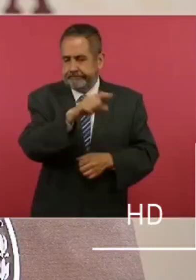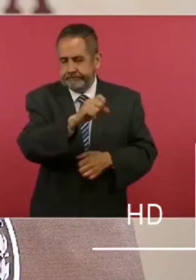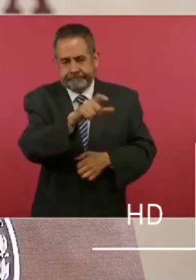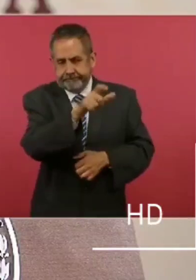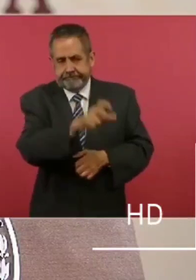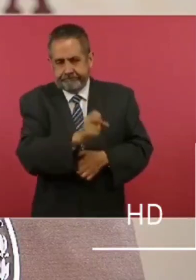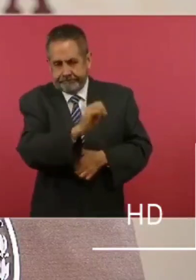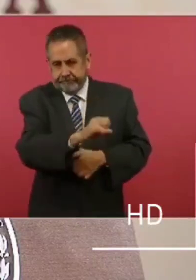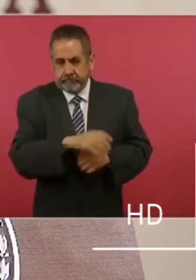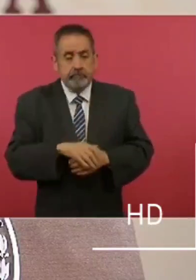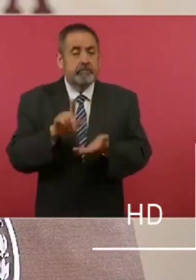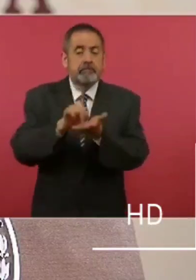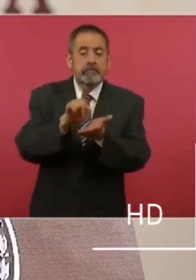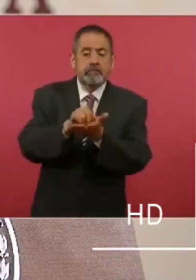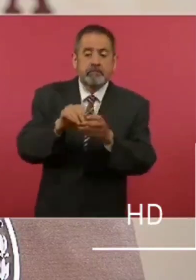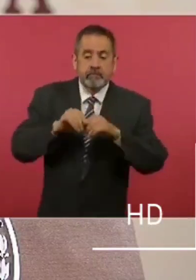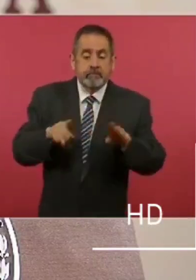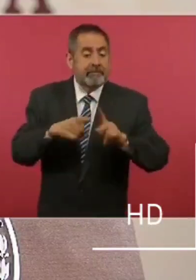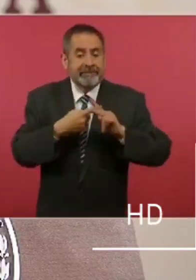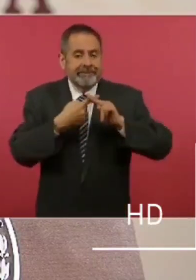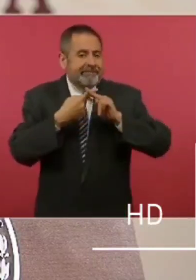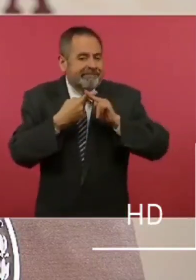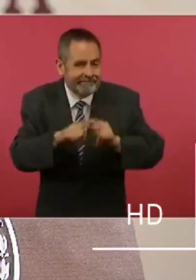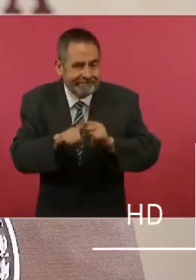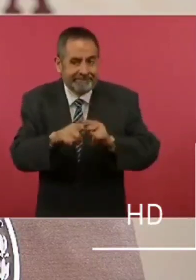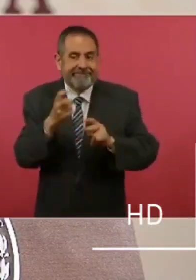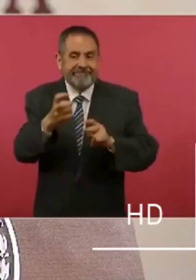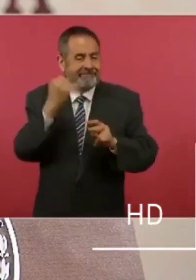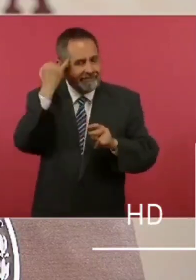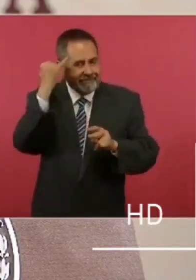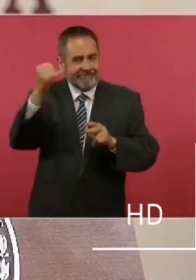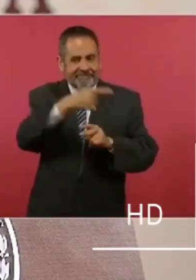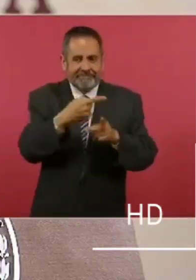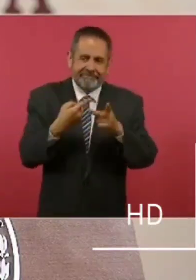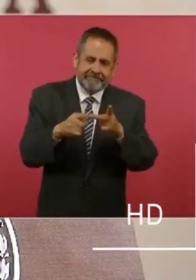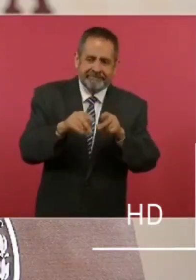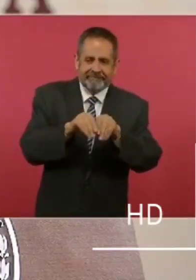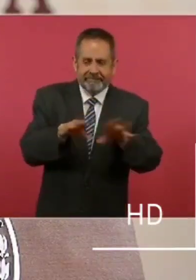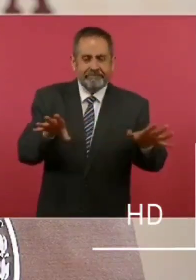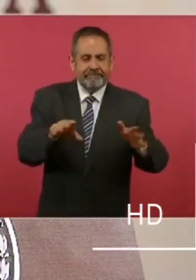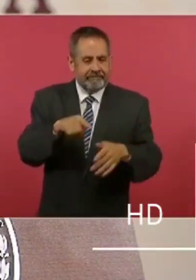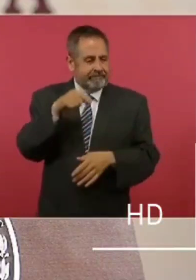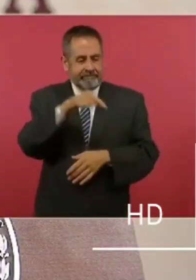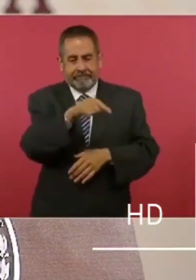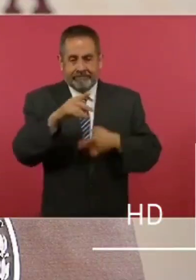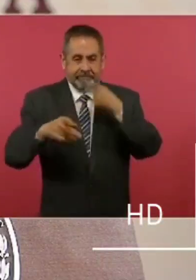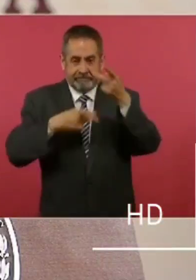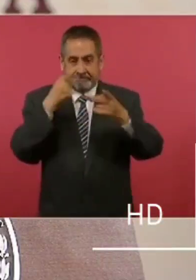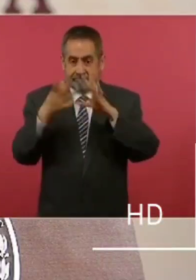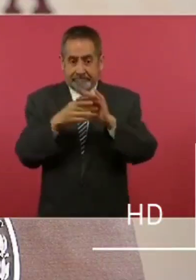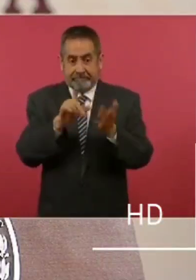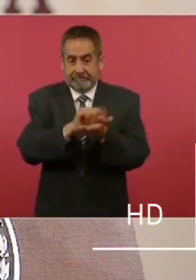en Twitter lo que parecería el inicio de esta campaña con un discurso